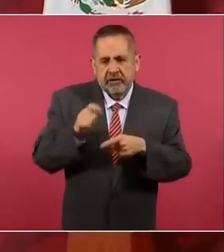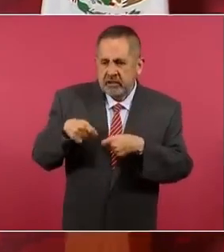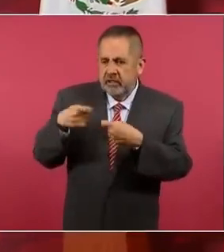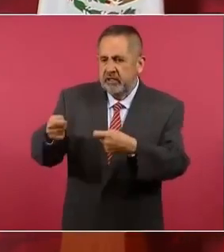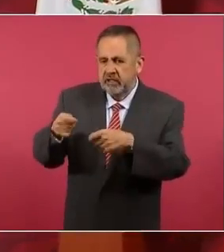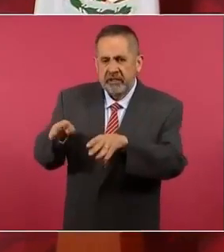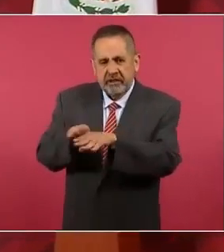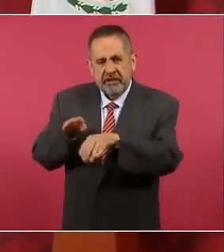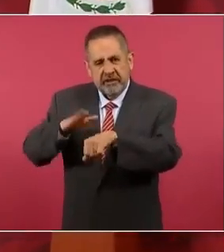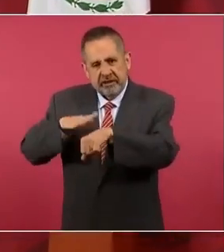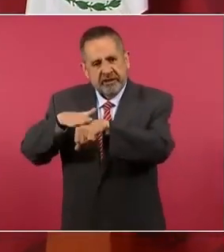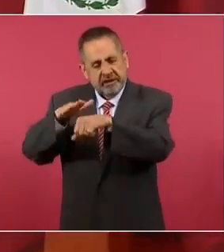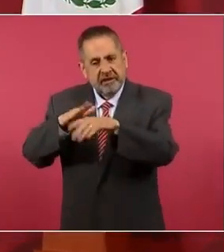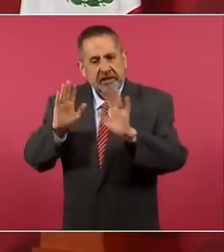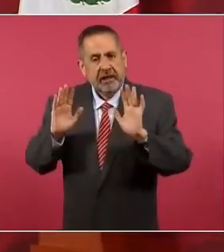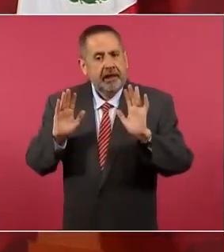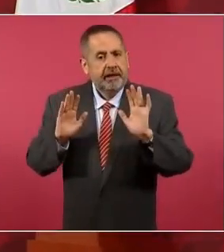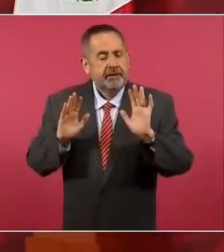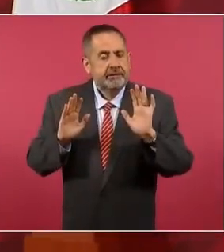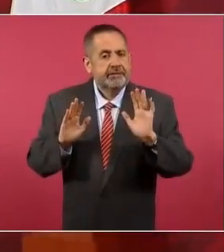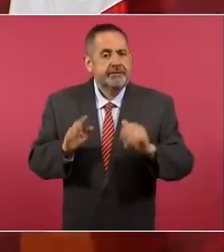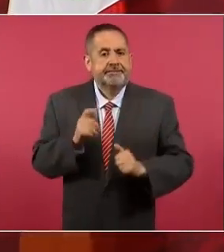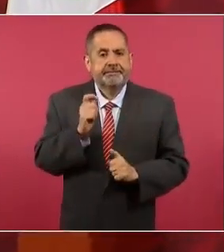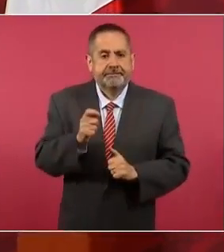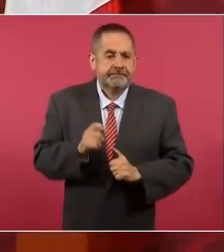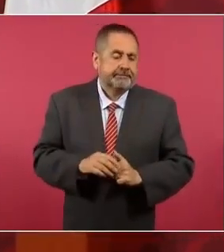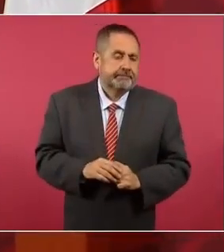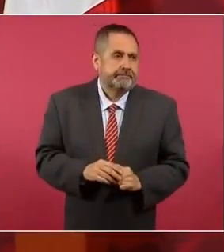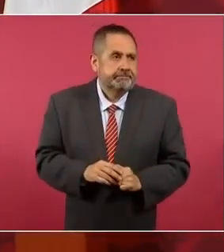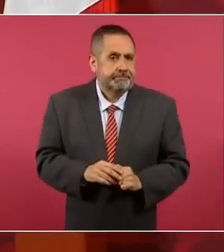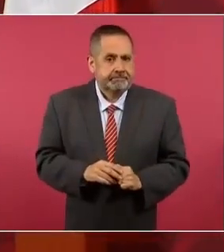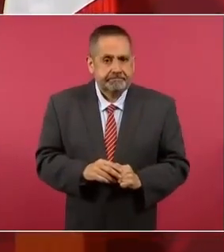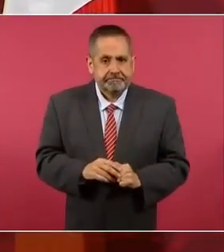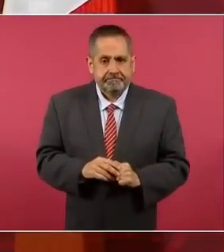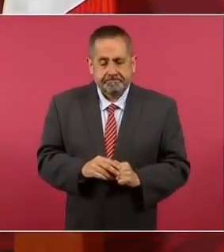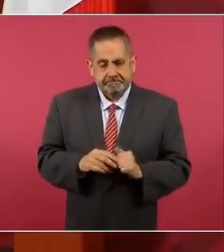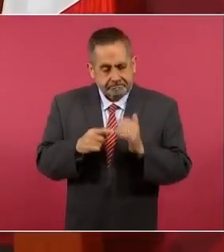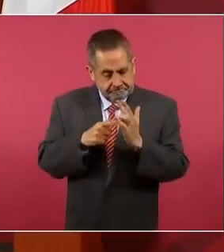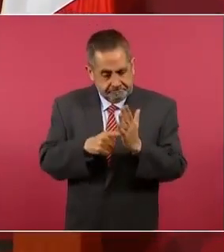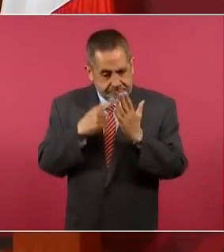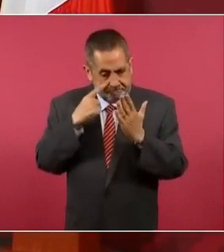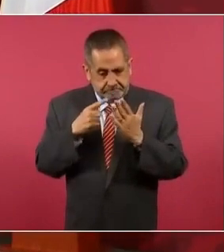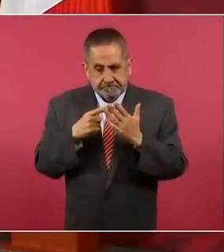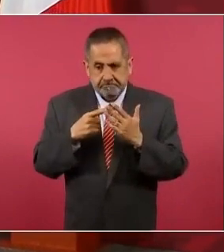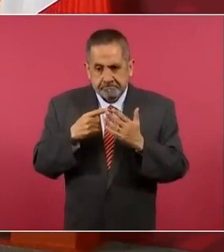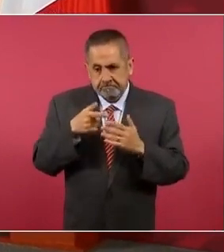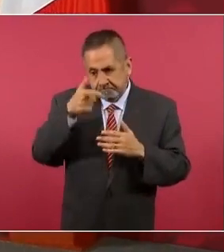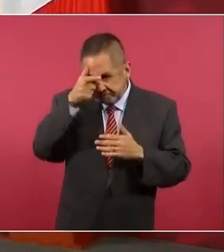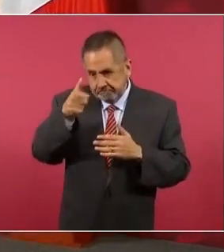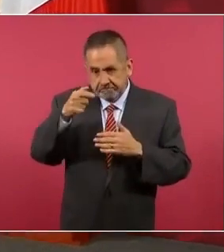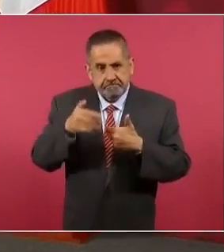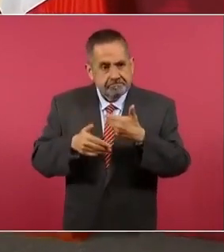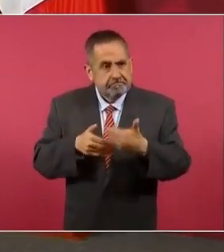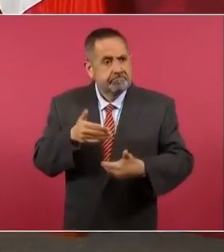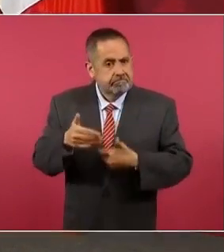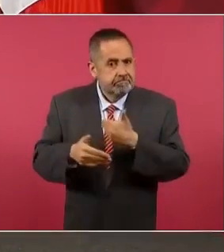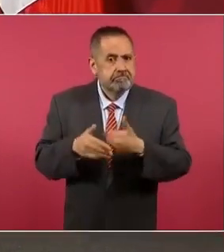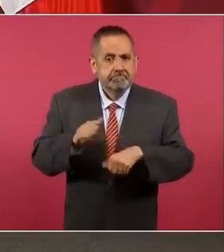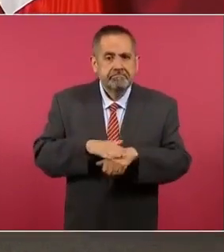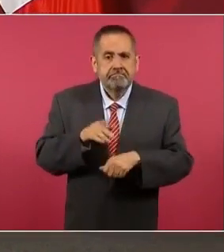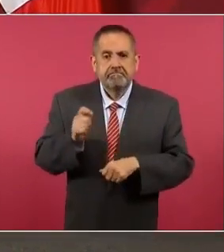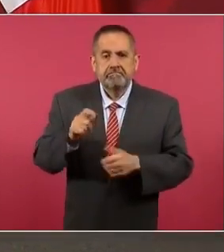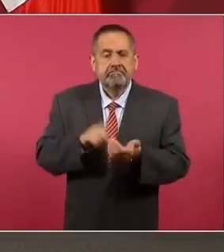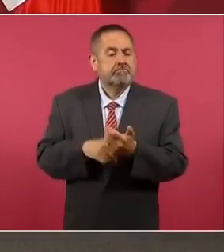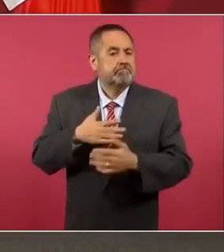Y esto se está expresando, manifestando cada vez más en el